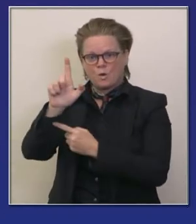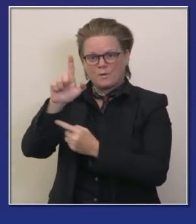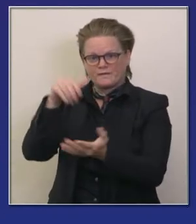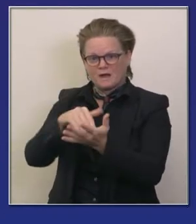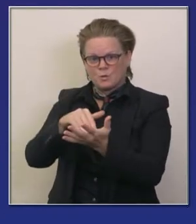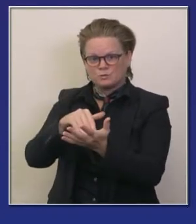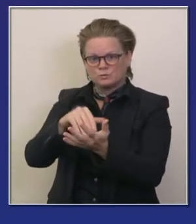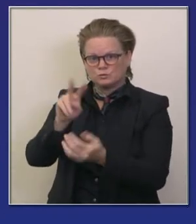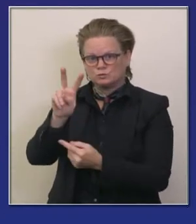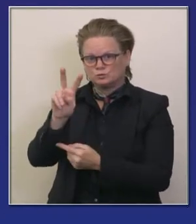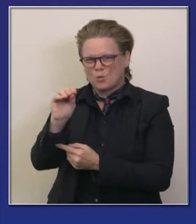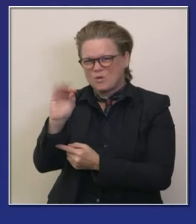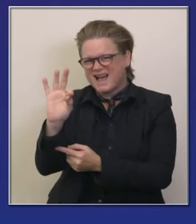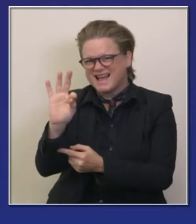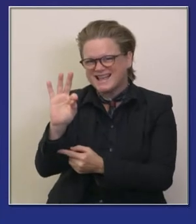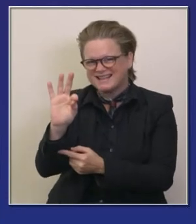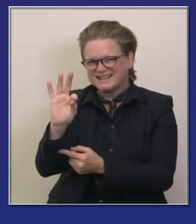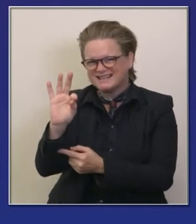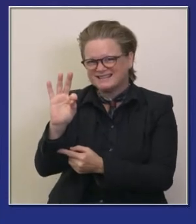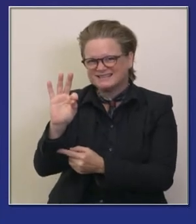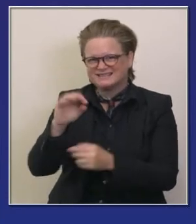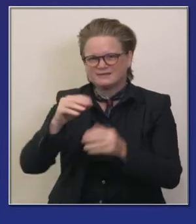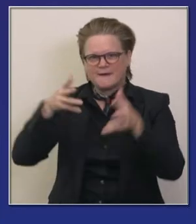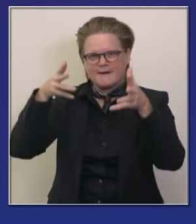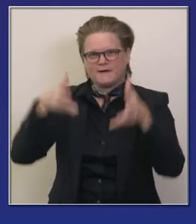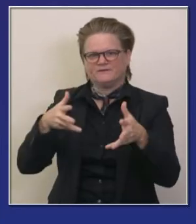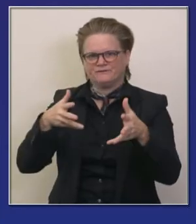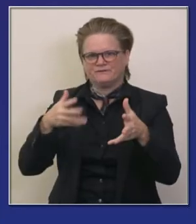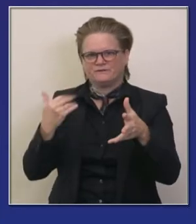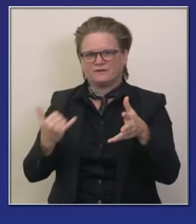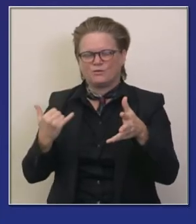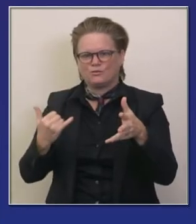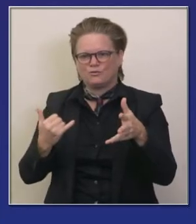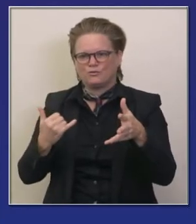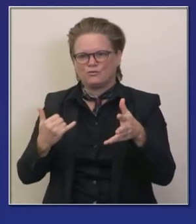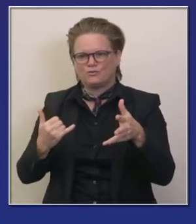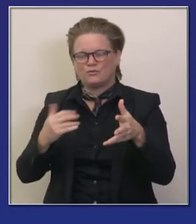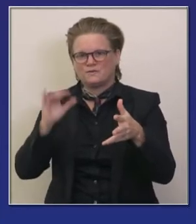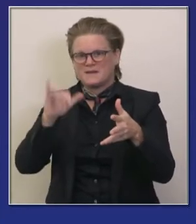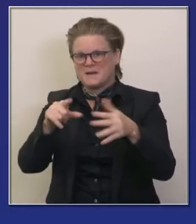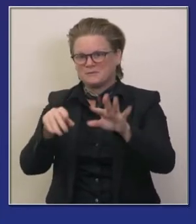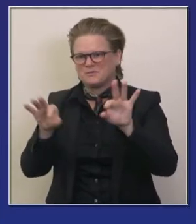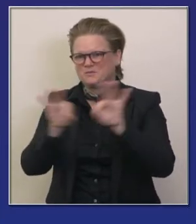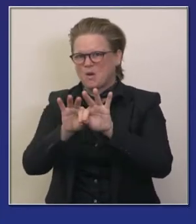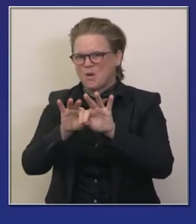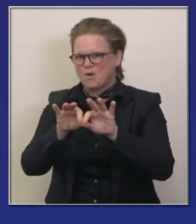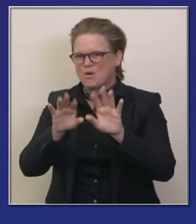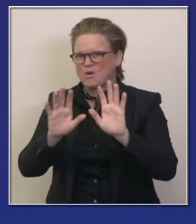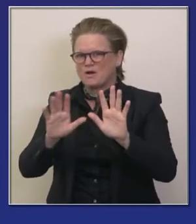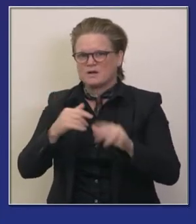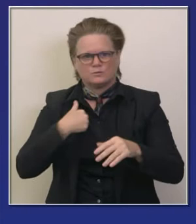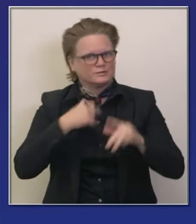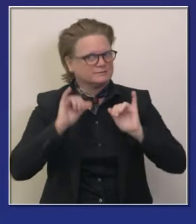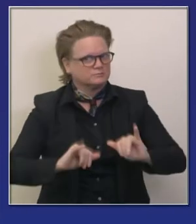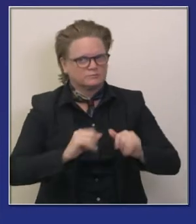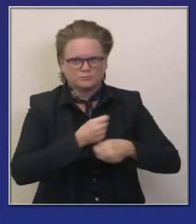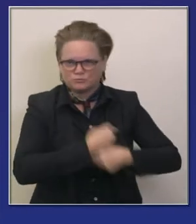hemos estado ocupados obteniendo más y más ventiladores en un momento hablaré de esto y esto es importante porque